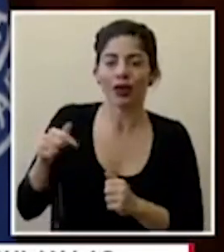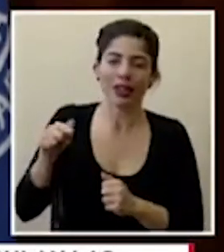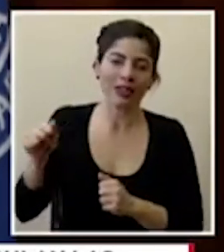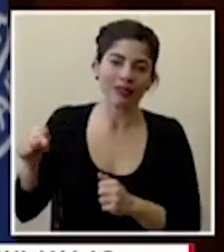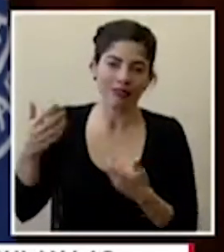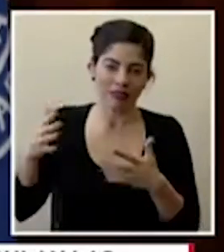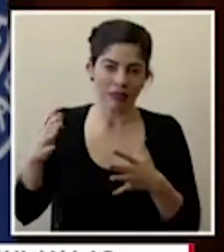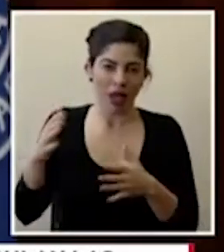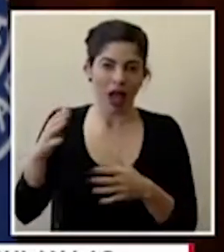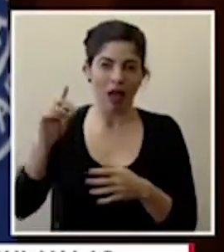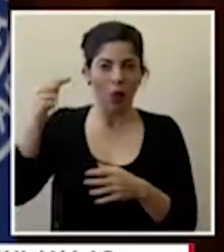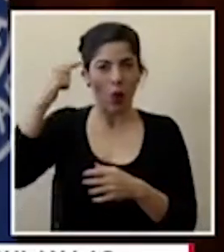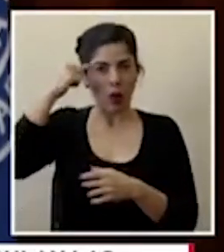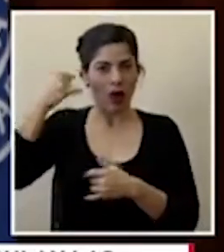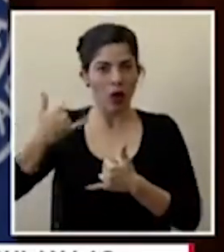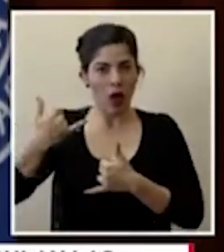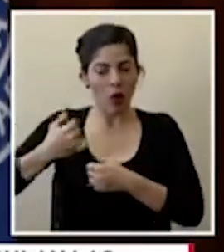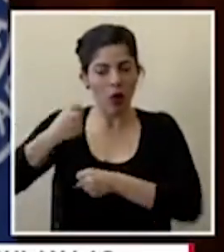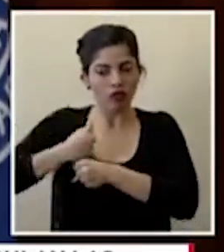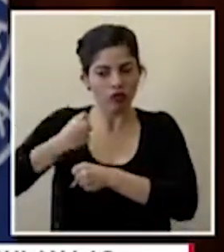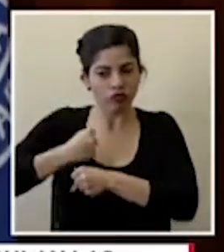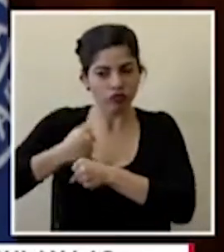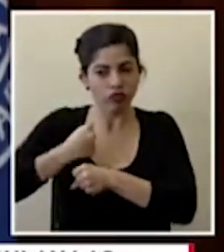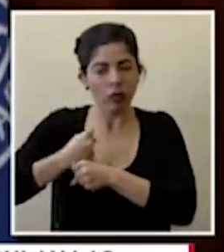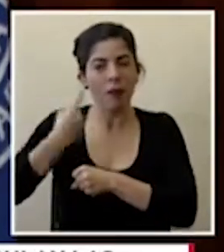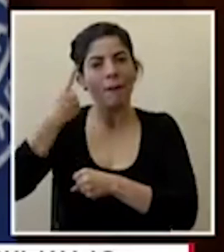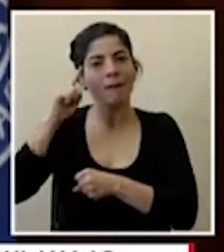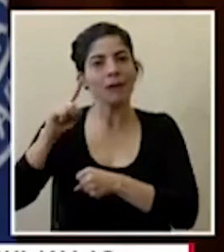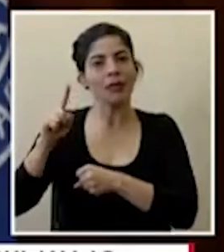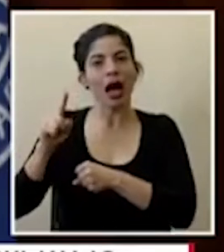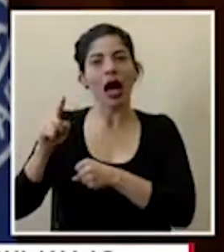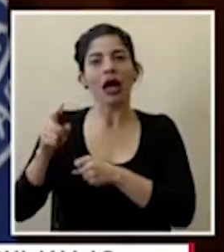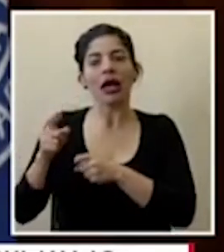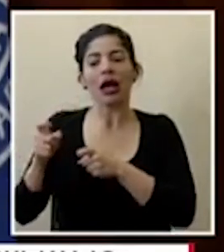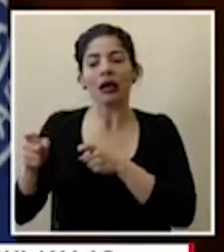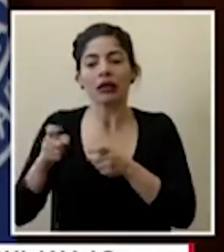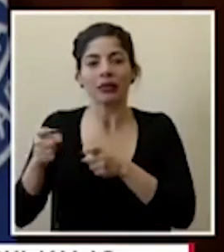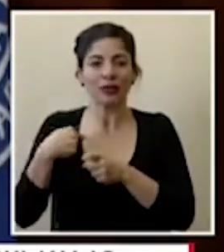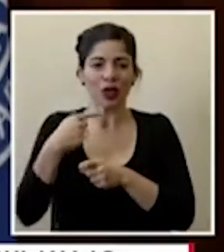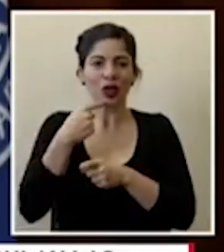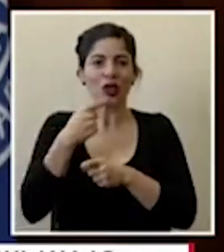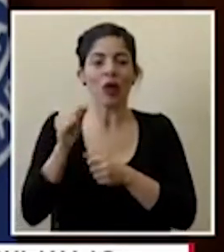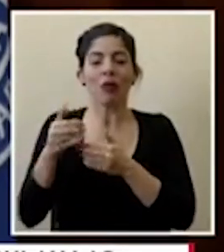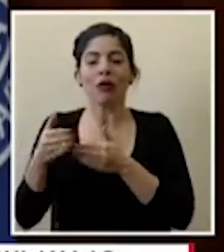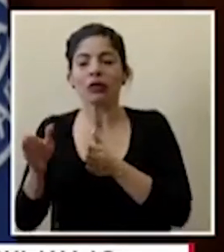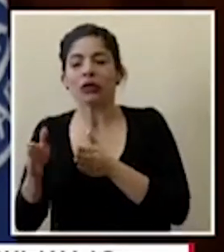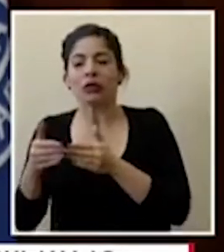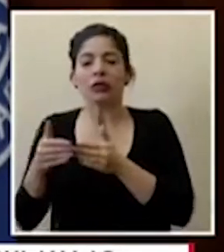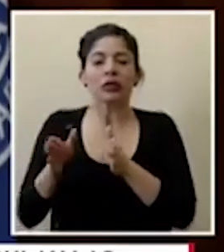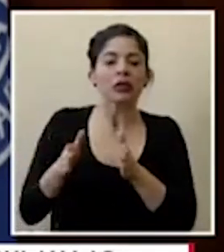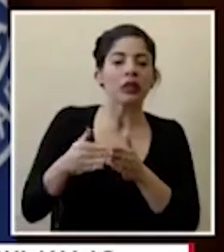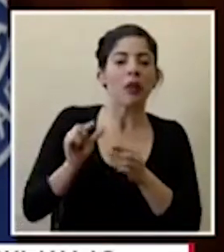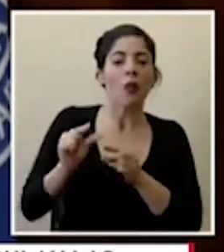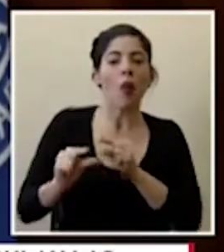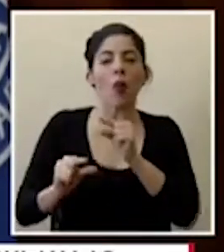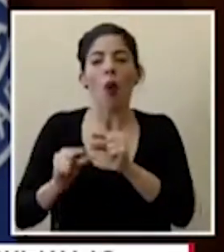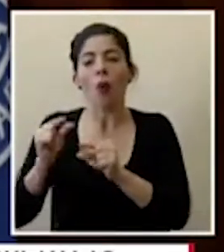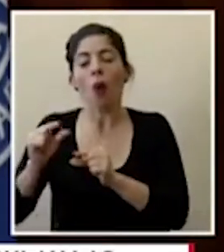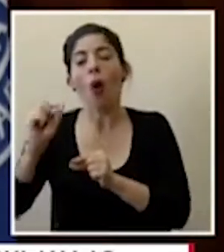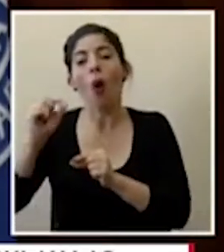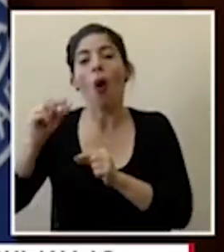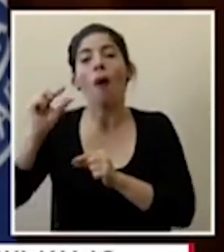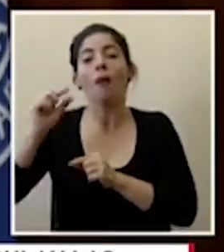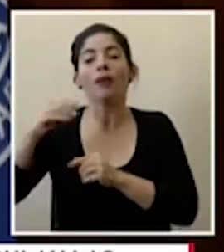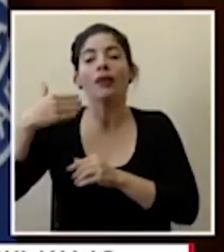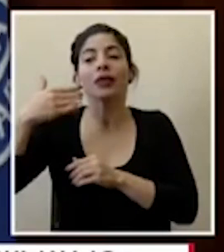ya el gobierno está tomando acciones para esas válvulas que yo indicaba de cómo podemos intermitentemente o de forma más